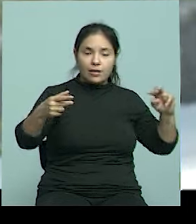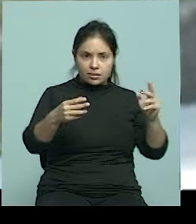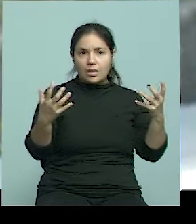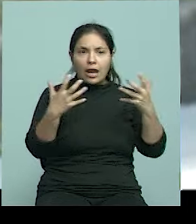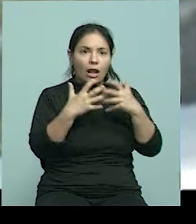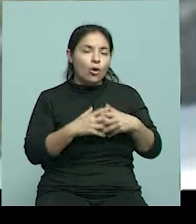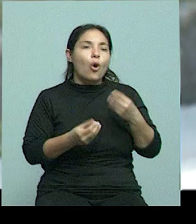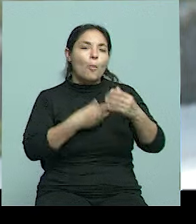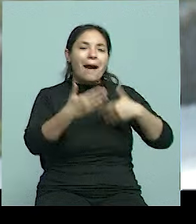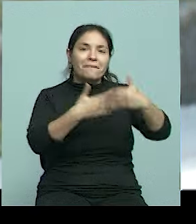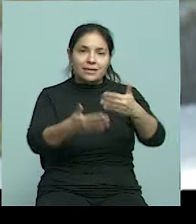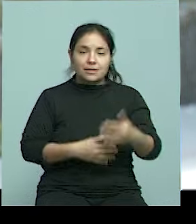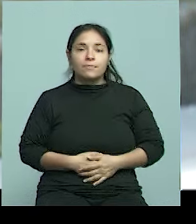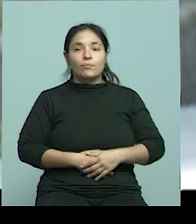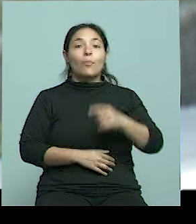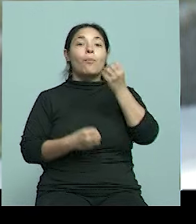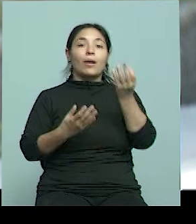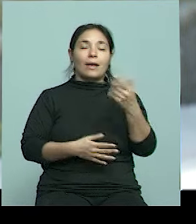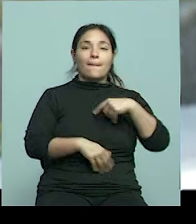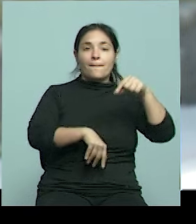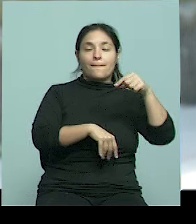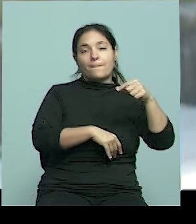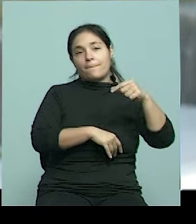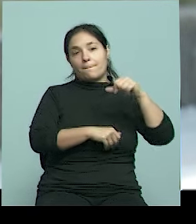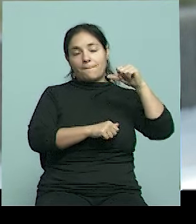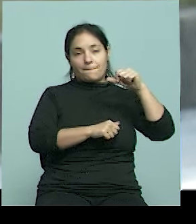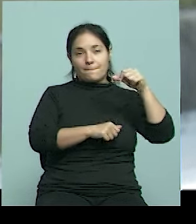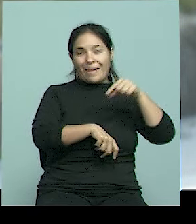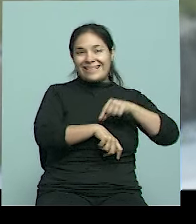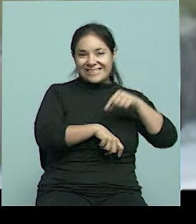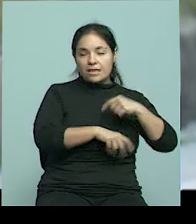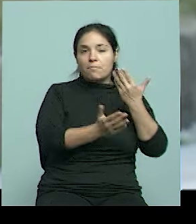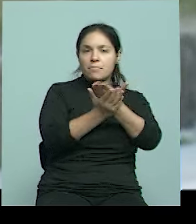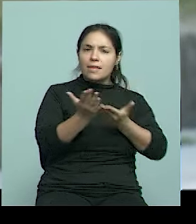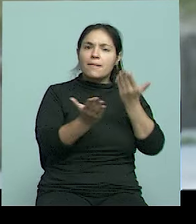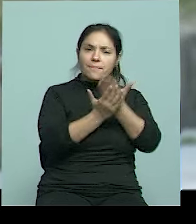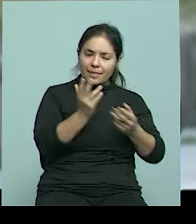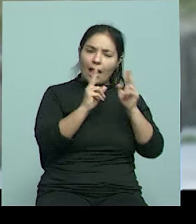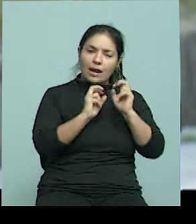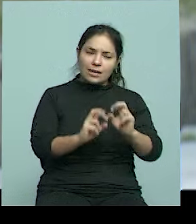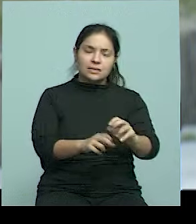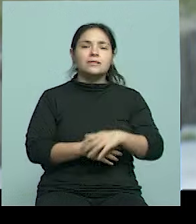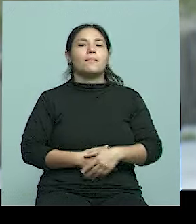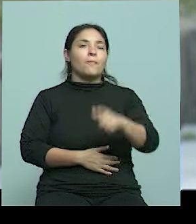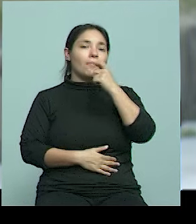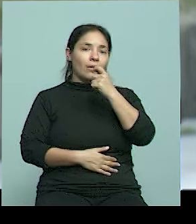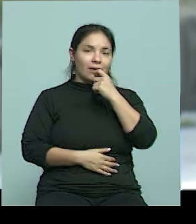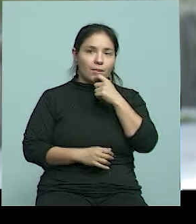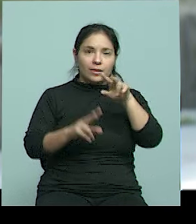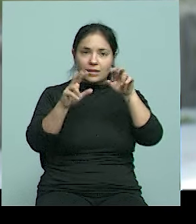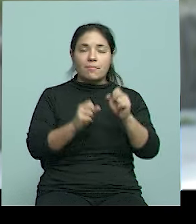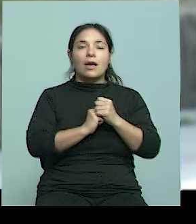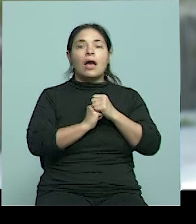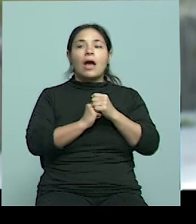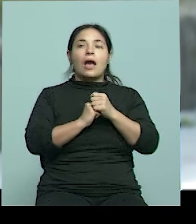Evidentemente, desde la medicina, cada vez se están pidiendo más estudios, más estudios o más la comprobación de lo que tiene que ver con algún